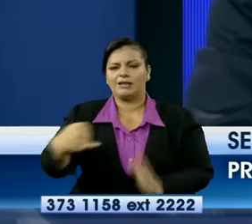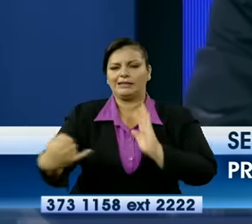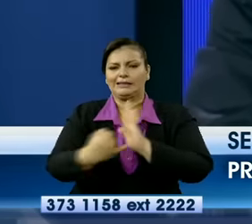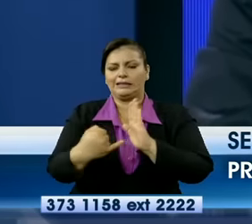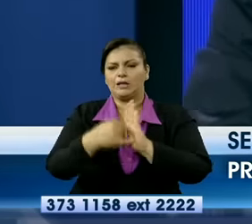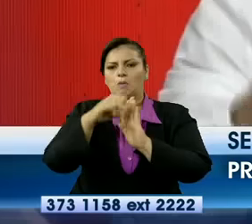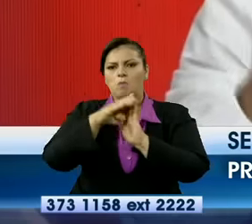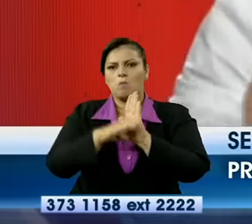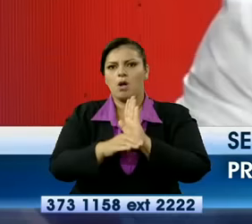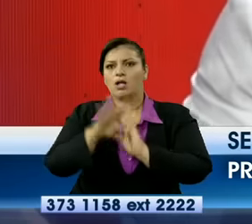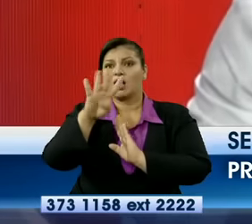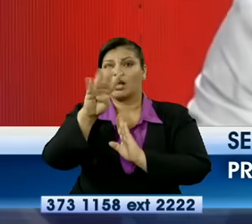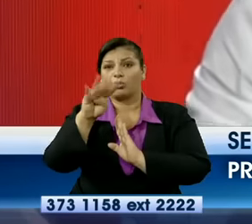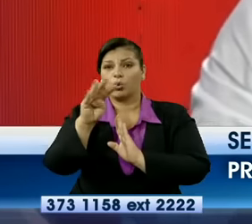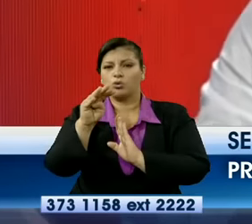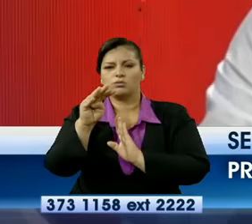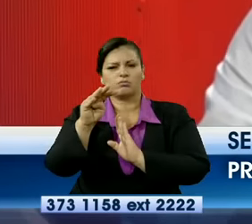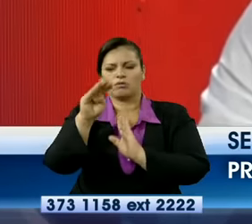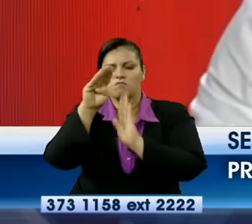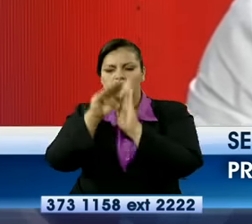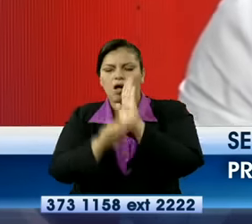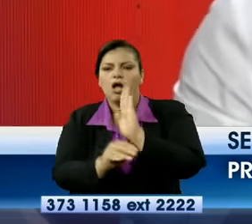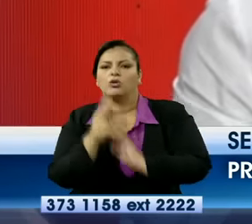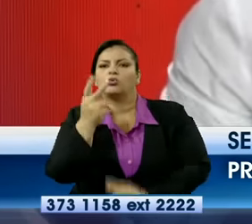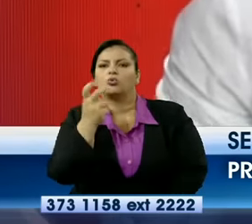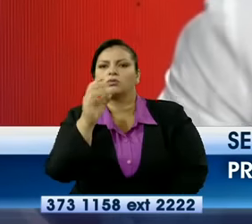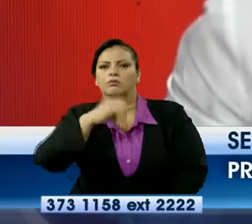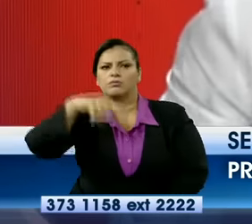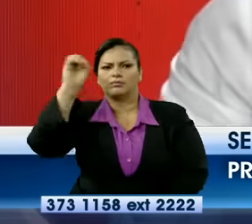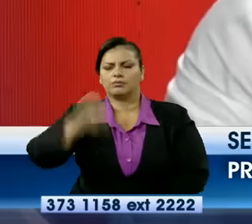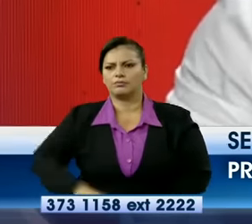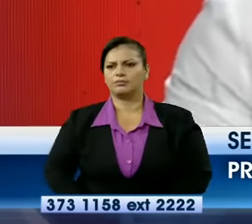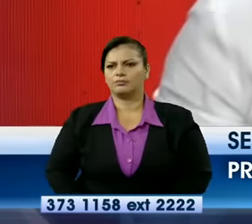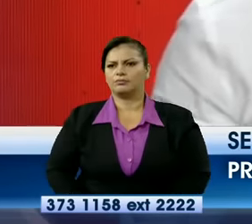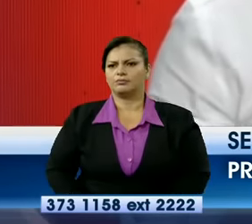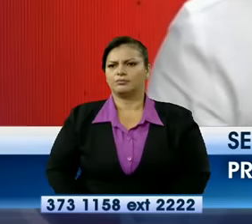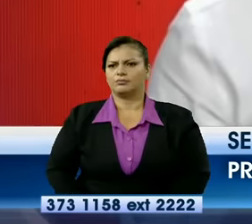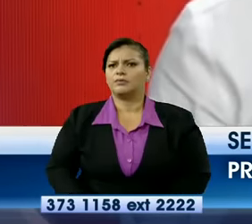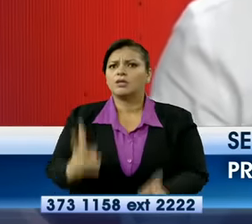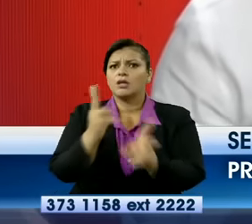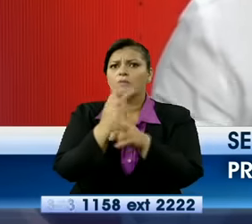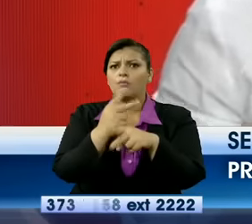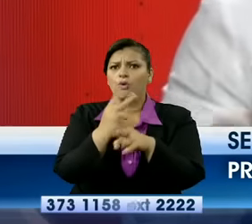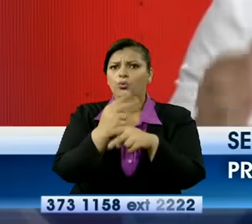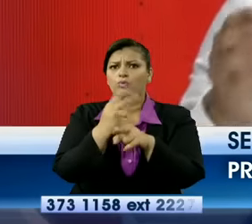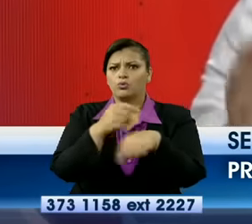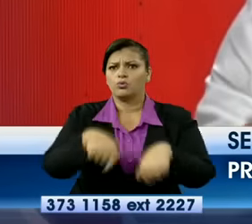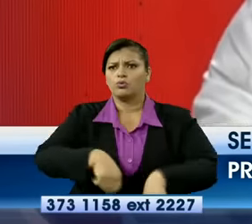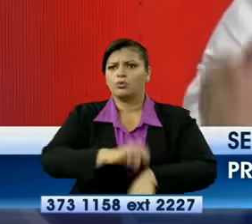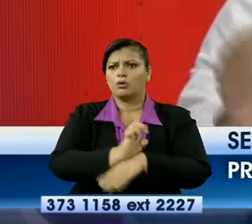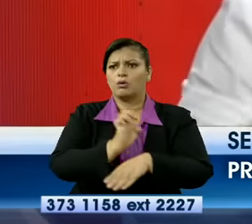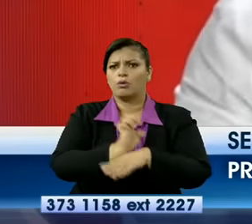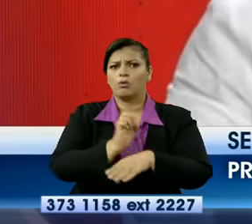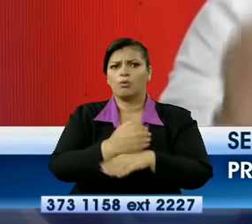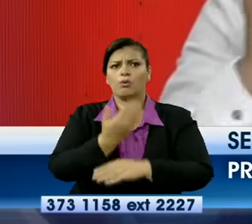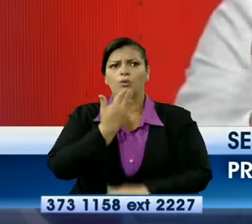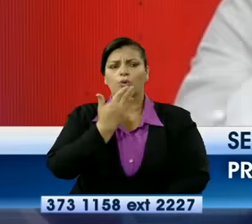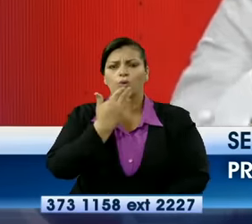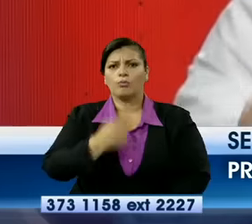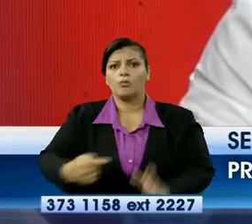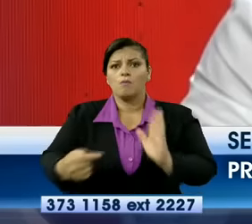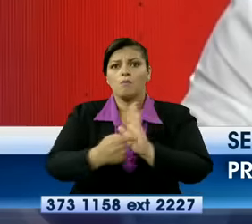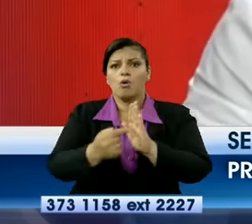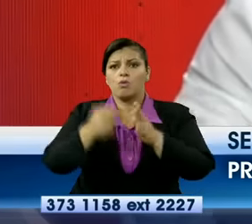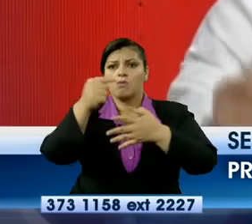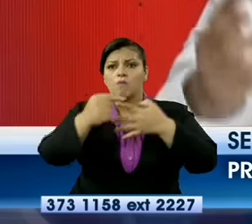12 por ciento. Tener conocimiento no podemos dejar desprotegido a nuestra producción nacional. Hay que eliminar las salvaguardas que tengan